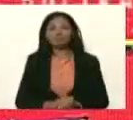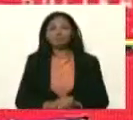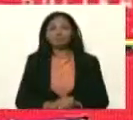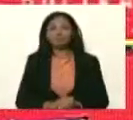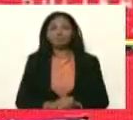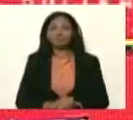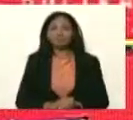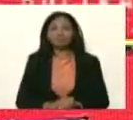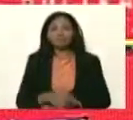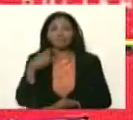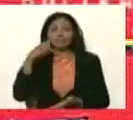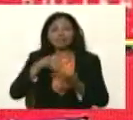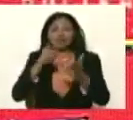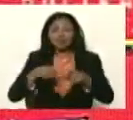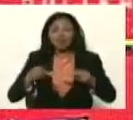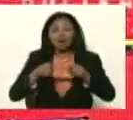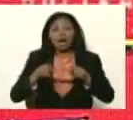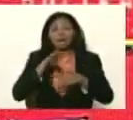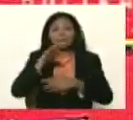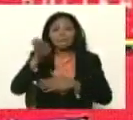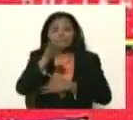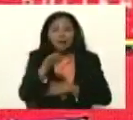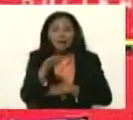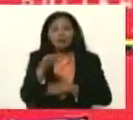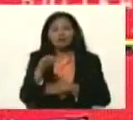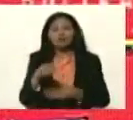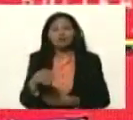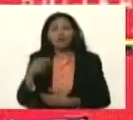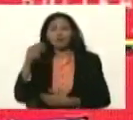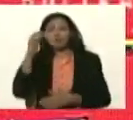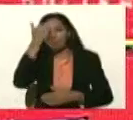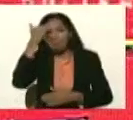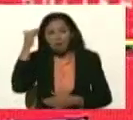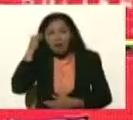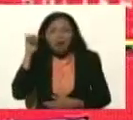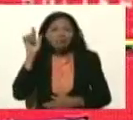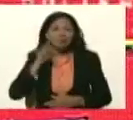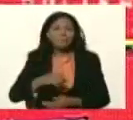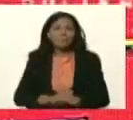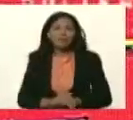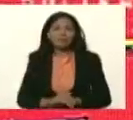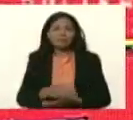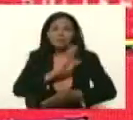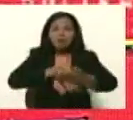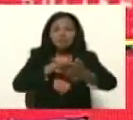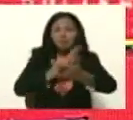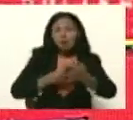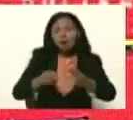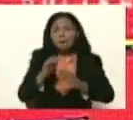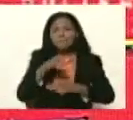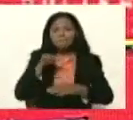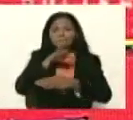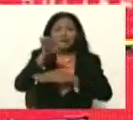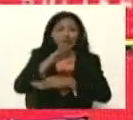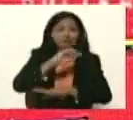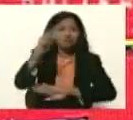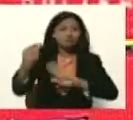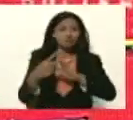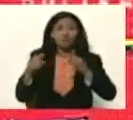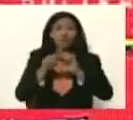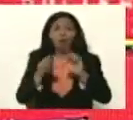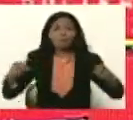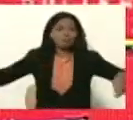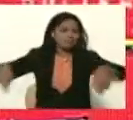aquí barrio Sucre barrio Cumaná barrio Barcelona barrios completos de